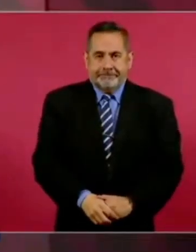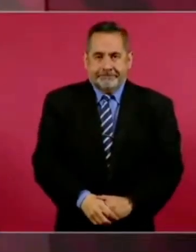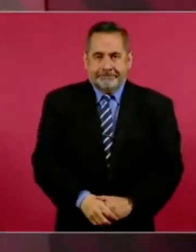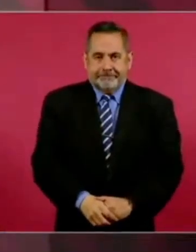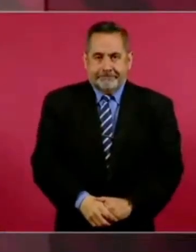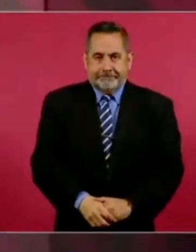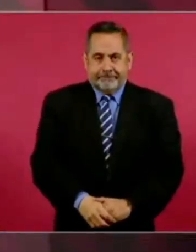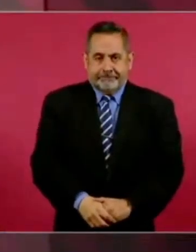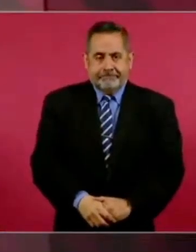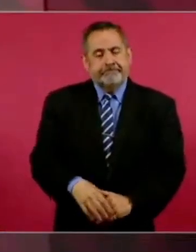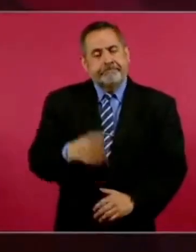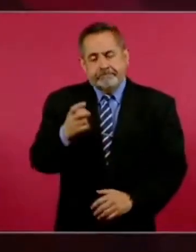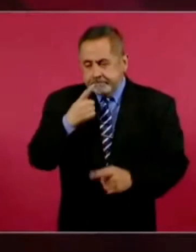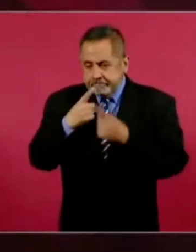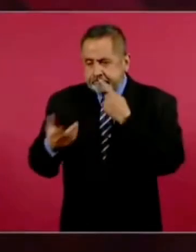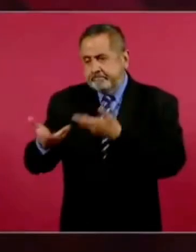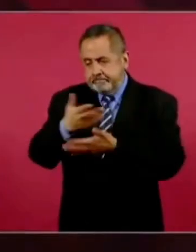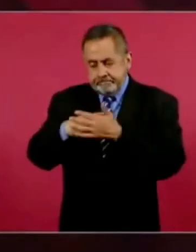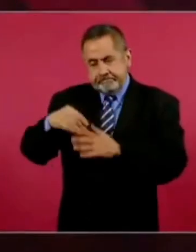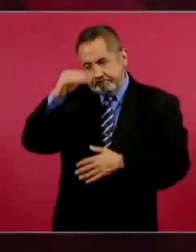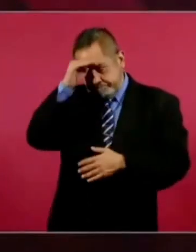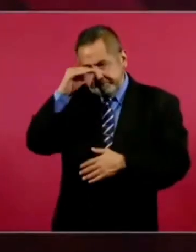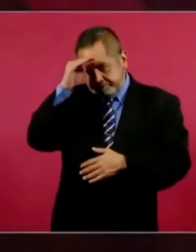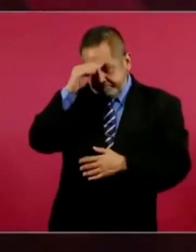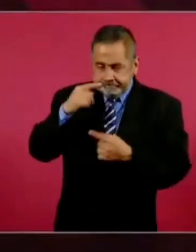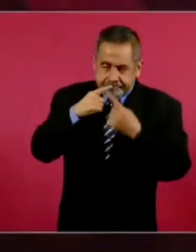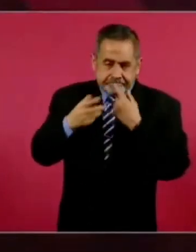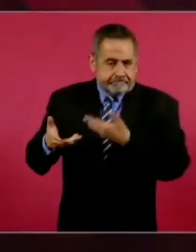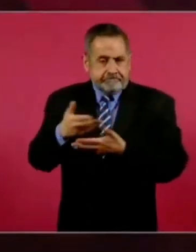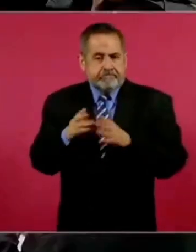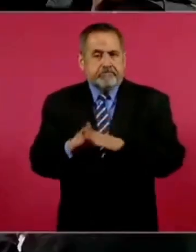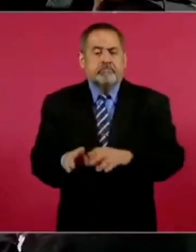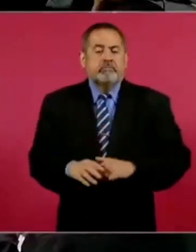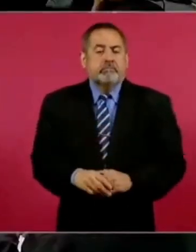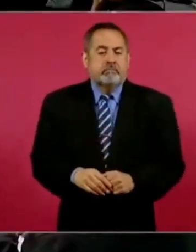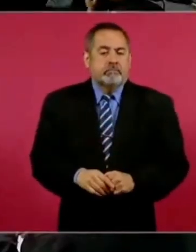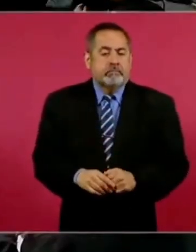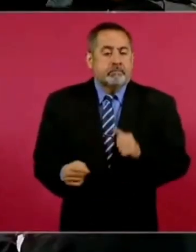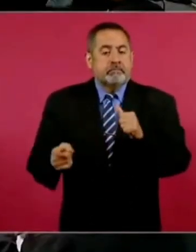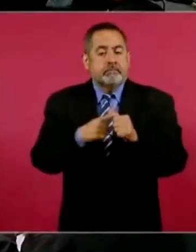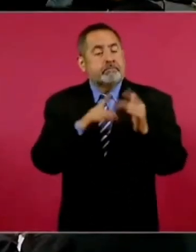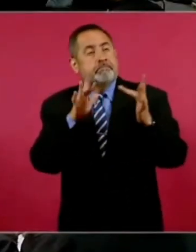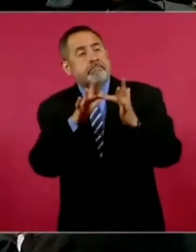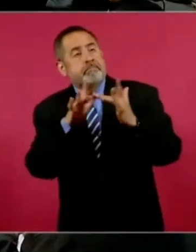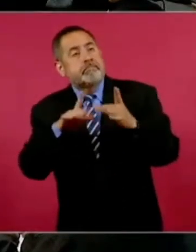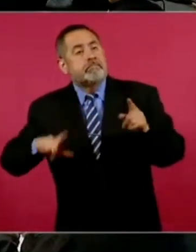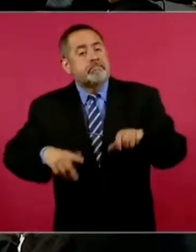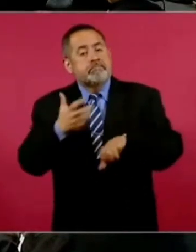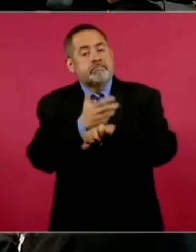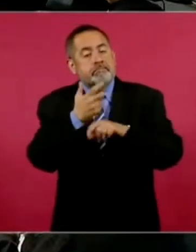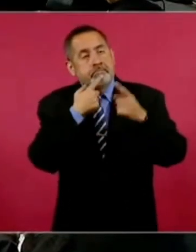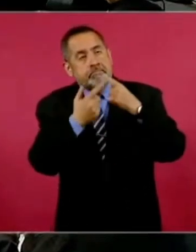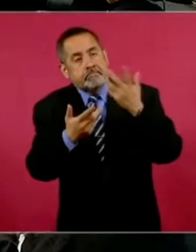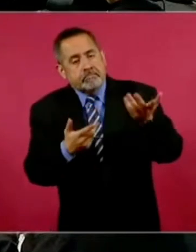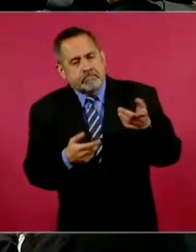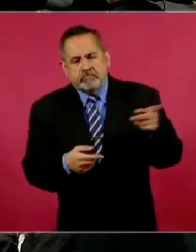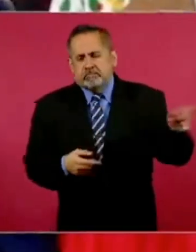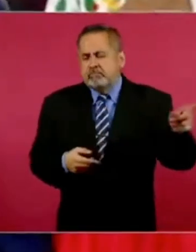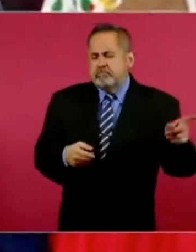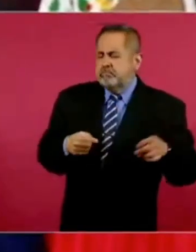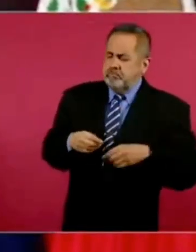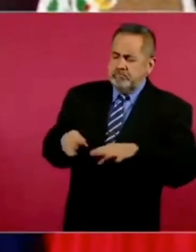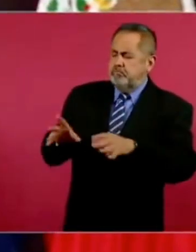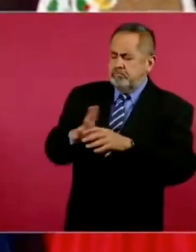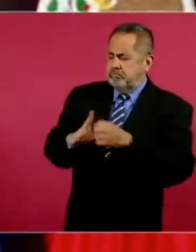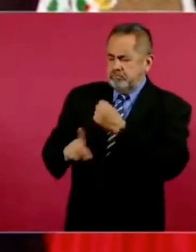Eso hay que verlo primero con el gobierno de Estados Unidos, yo estoy seguro que no habría ningún